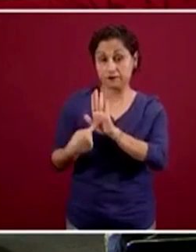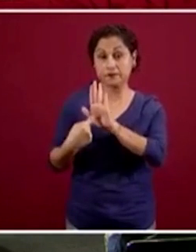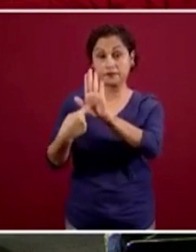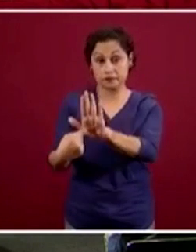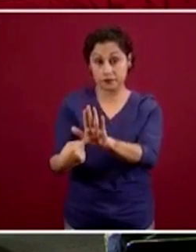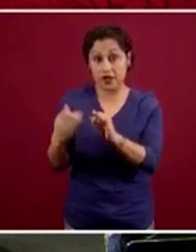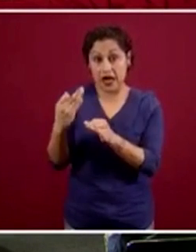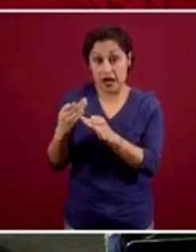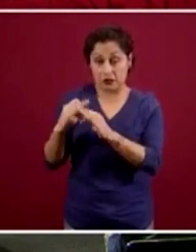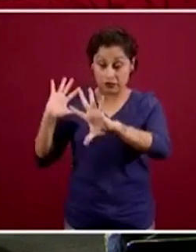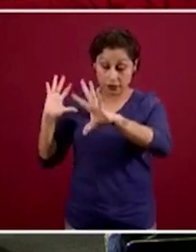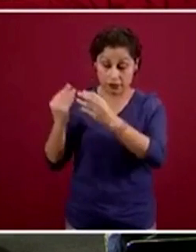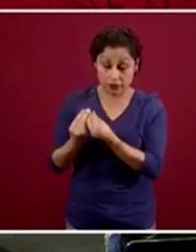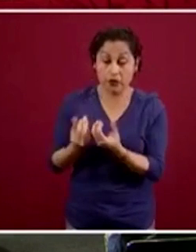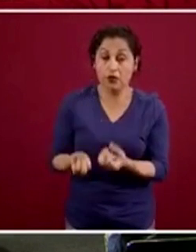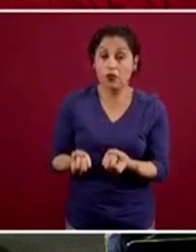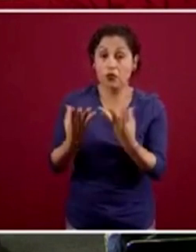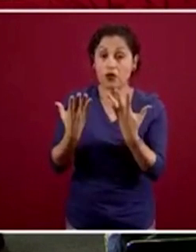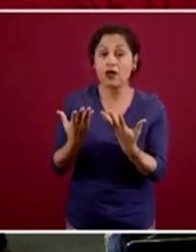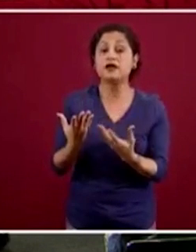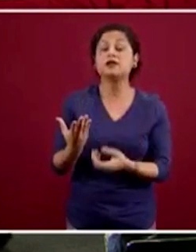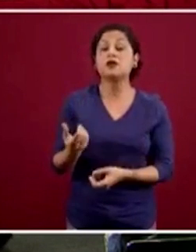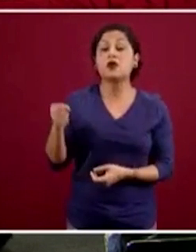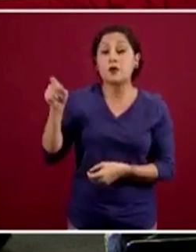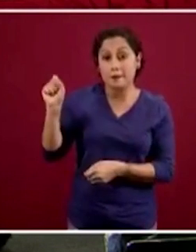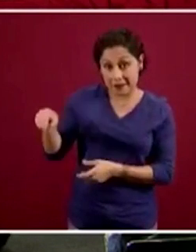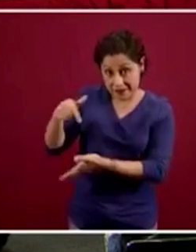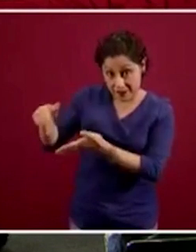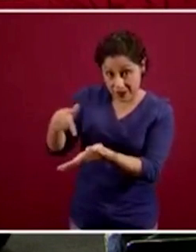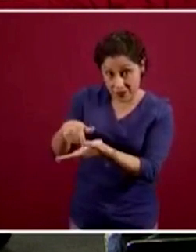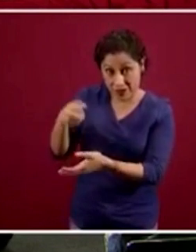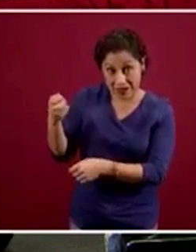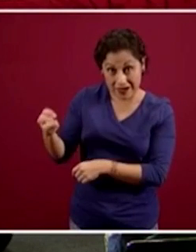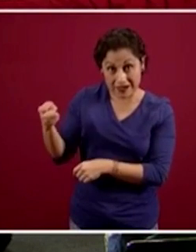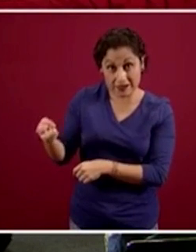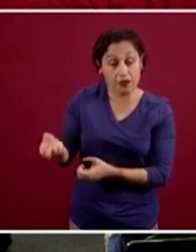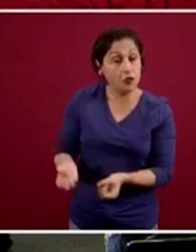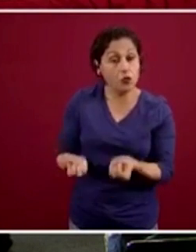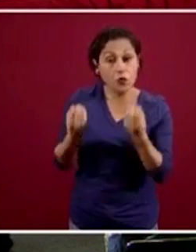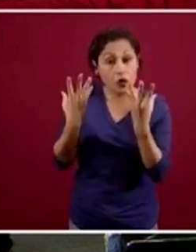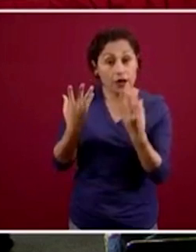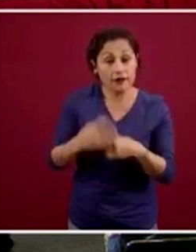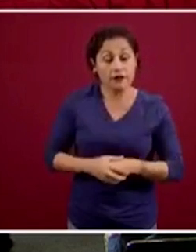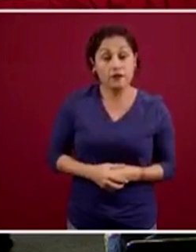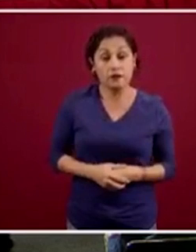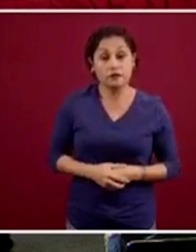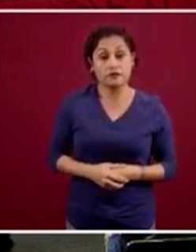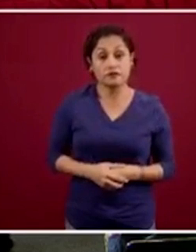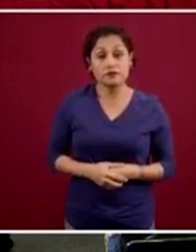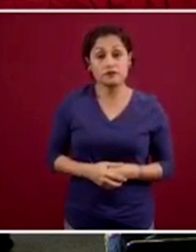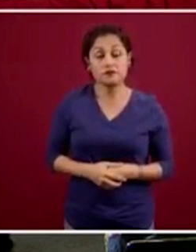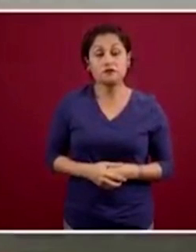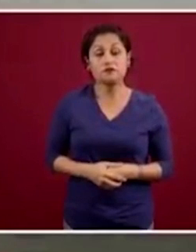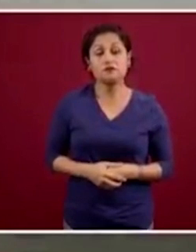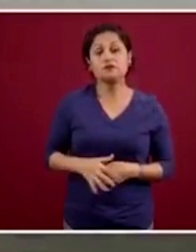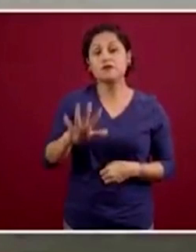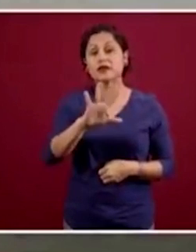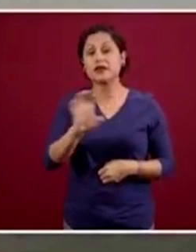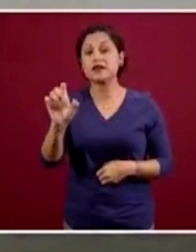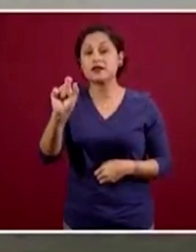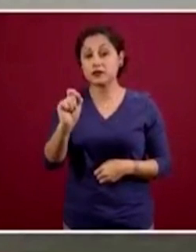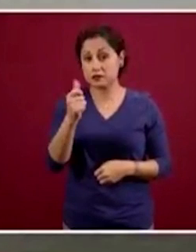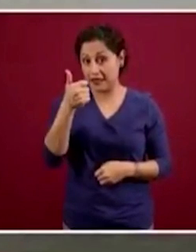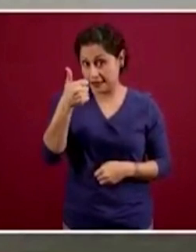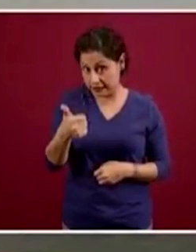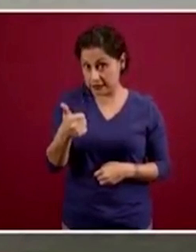Las camas de terapia intensiva totales disponibles con esa unidad fundamental son 526